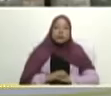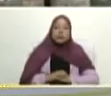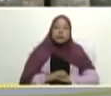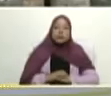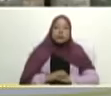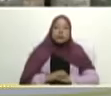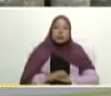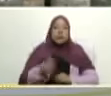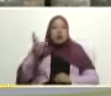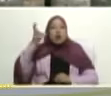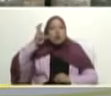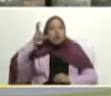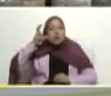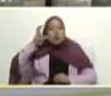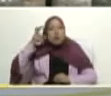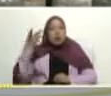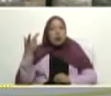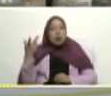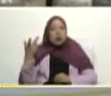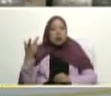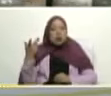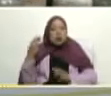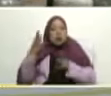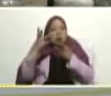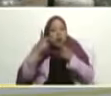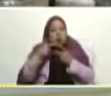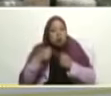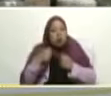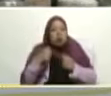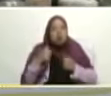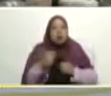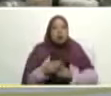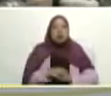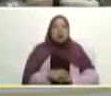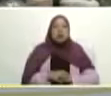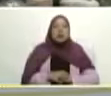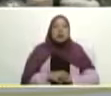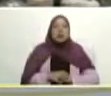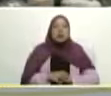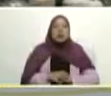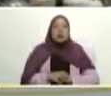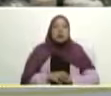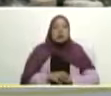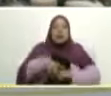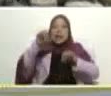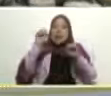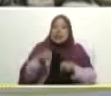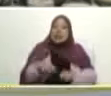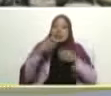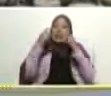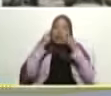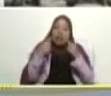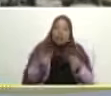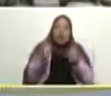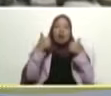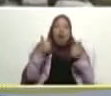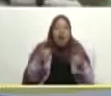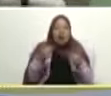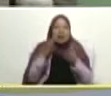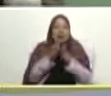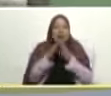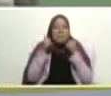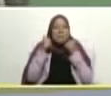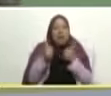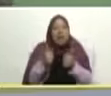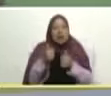no te escuché el reporte del número ahora te estoy viendo mira ahora sí te estoy viendo ¿vale? ¿ah?